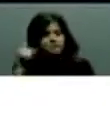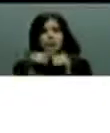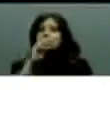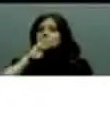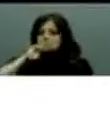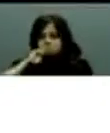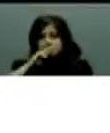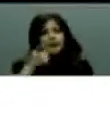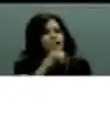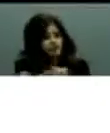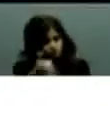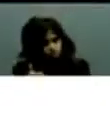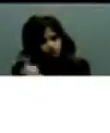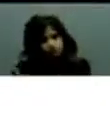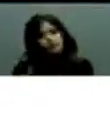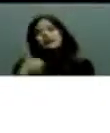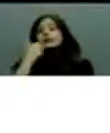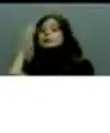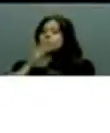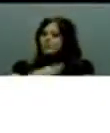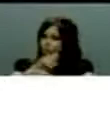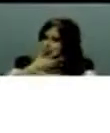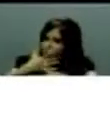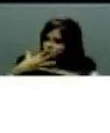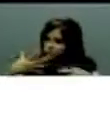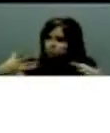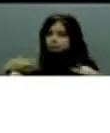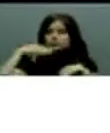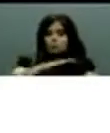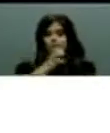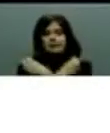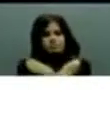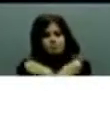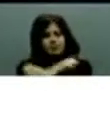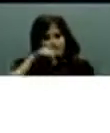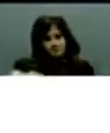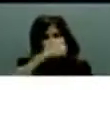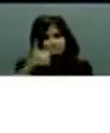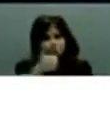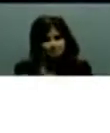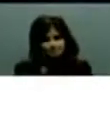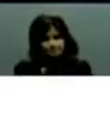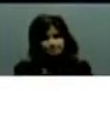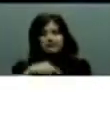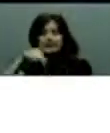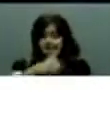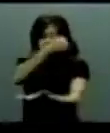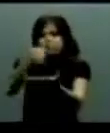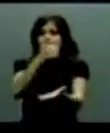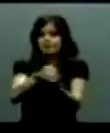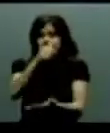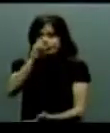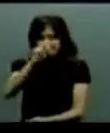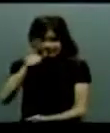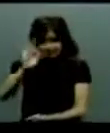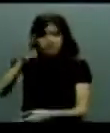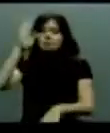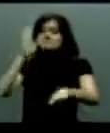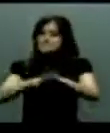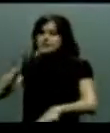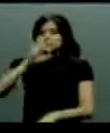familia. Vamos a tener una expansión en todo el tema educativo en la ciudad. Es decir, va a ser una ciudad que va a seguir teniendo